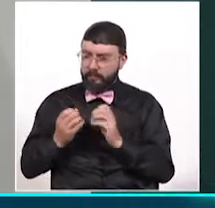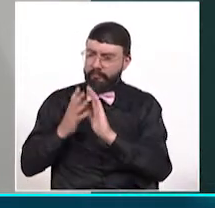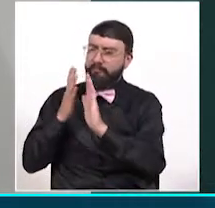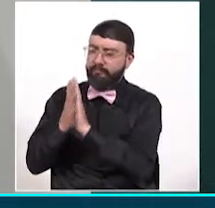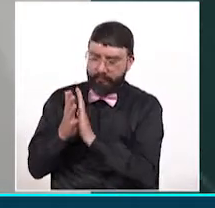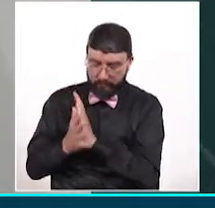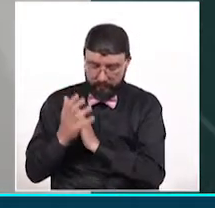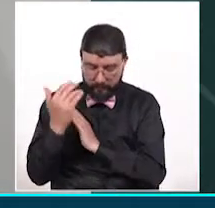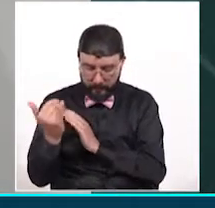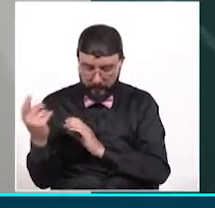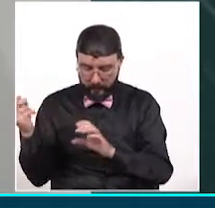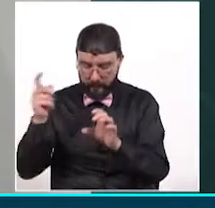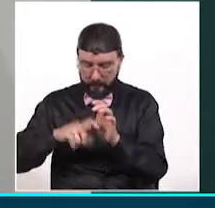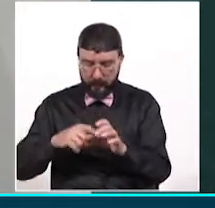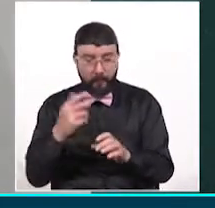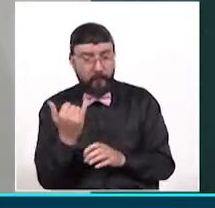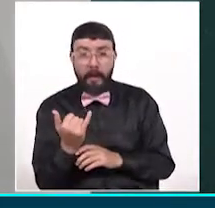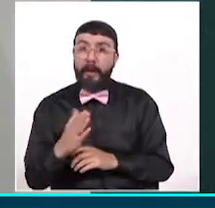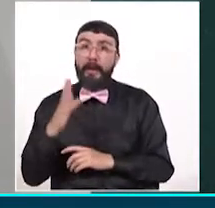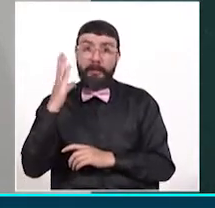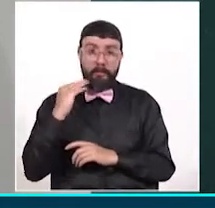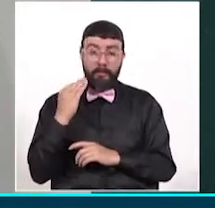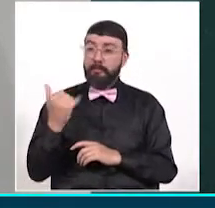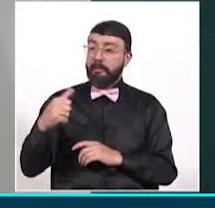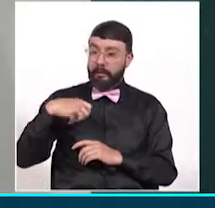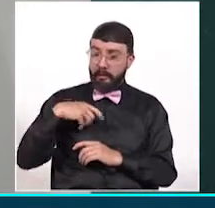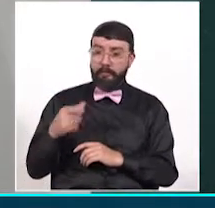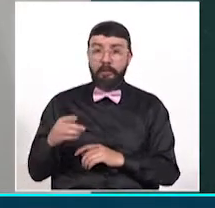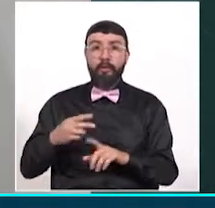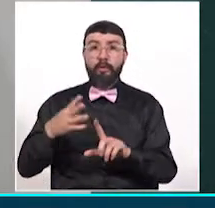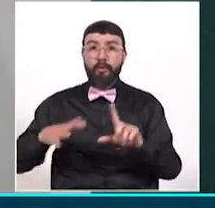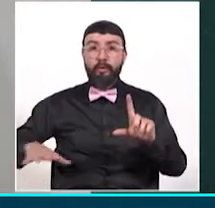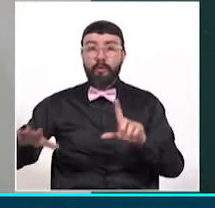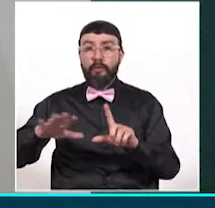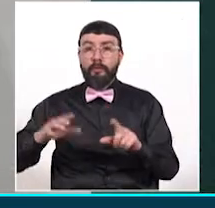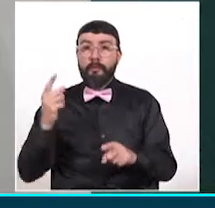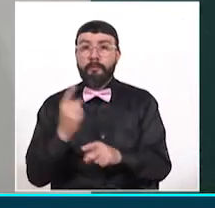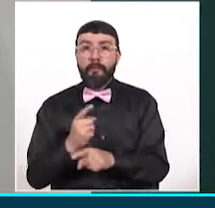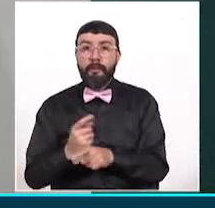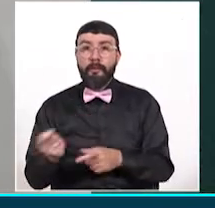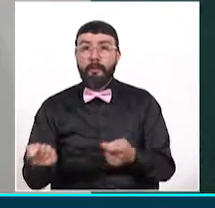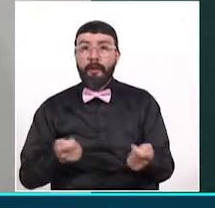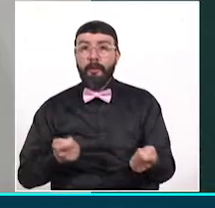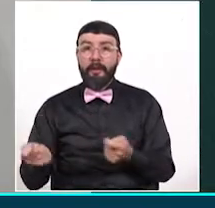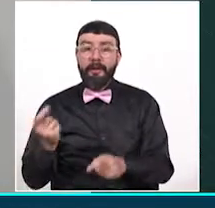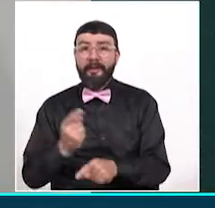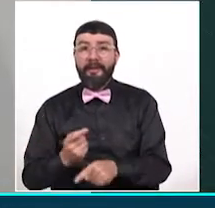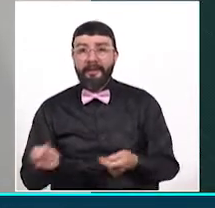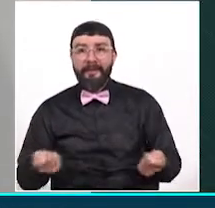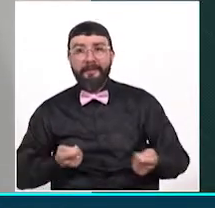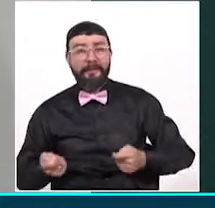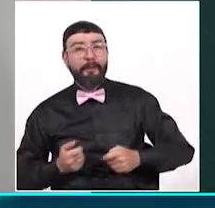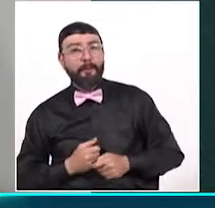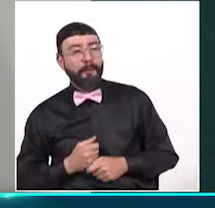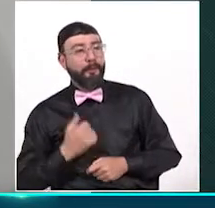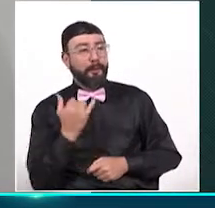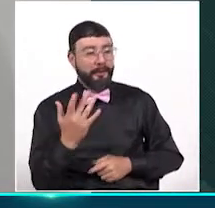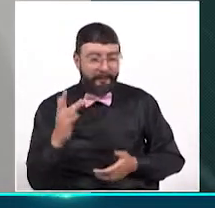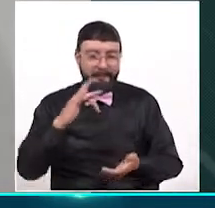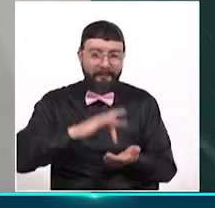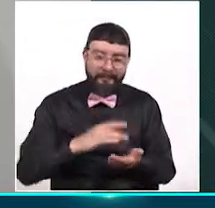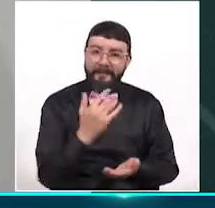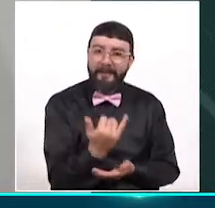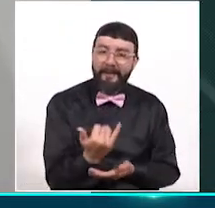experiencia que está teniendo Dos Quebradas alrededor de los diferentes programas empresariales y beneficios para la